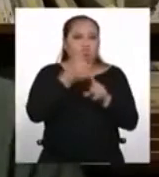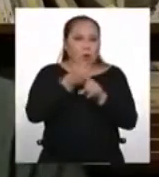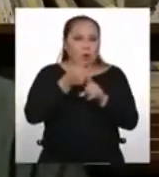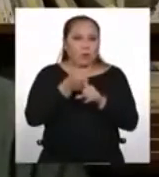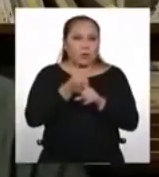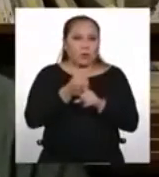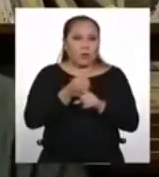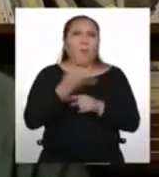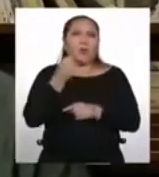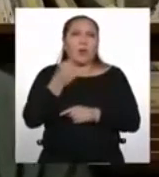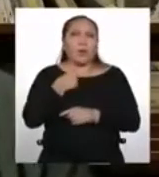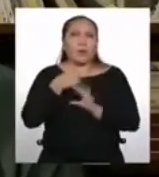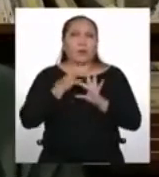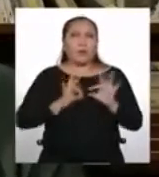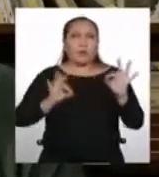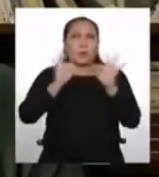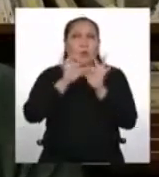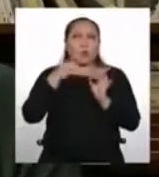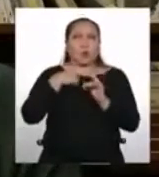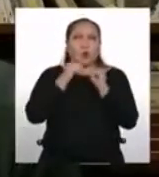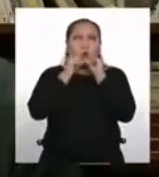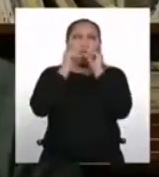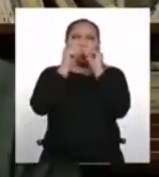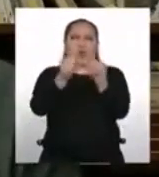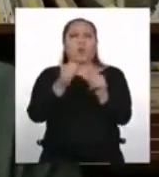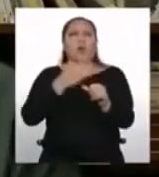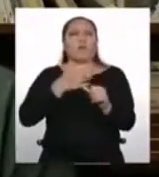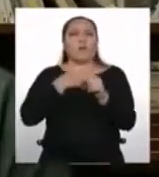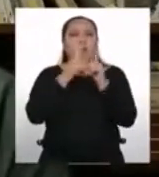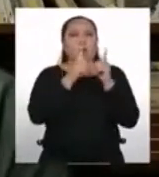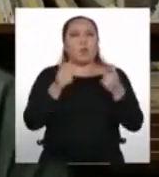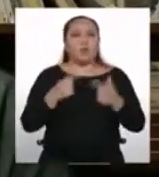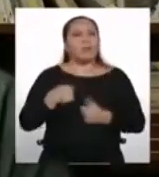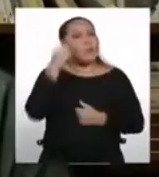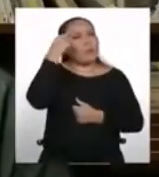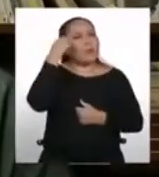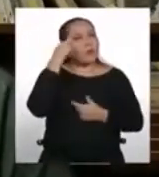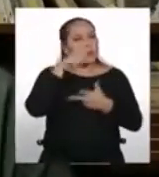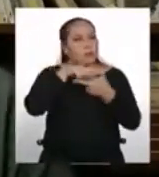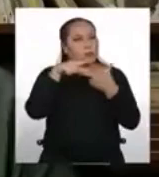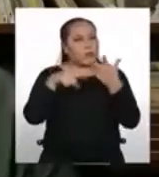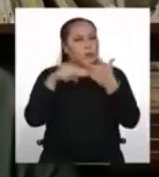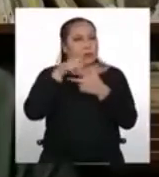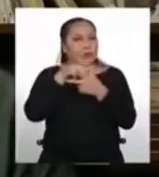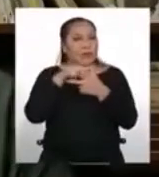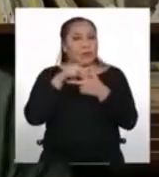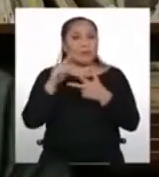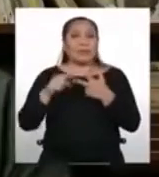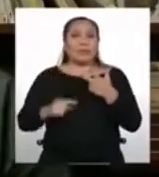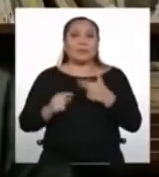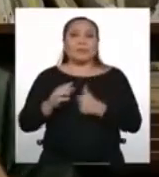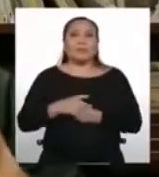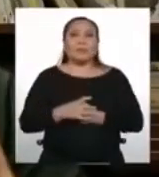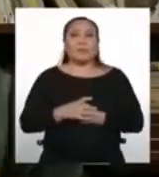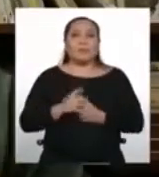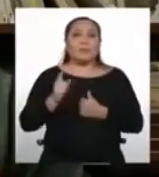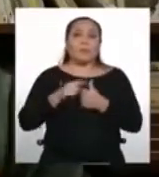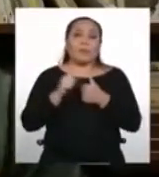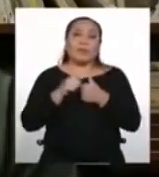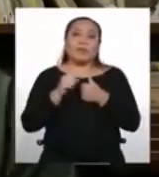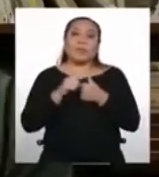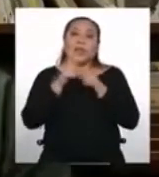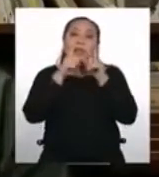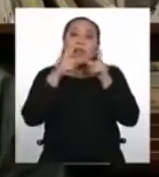su lengua? Yo considero que hay tres que son muy importantes. Las lenguas se